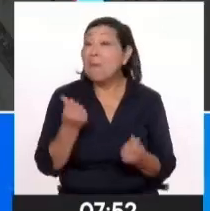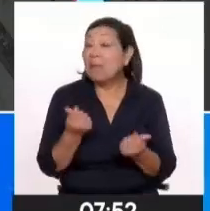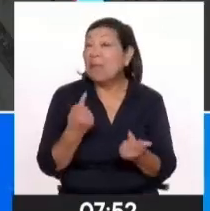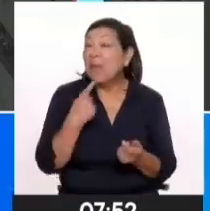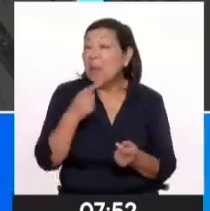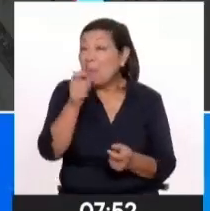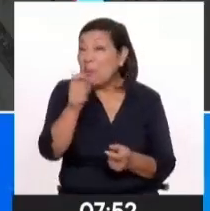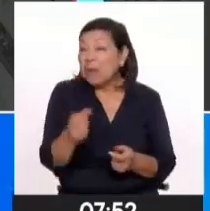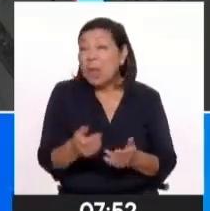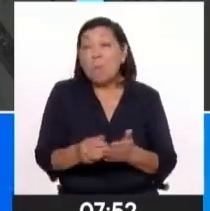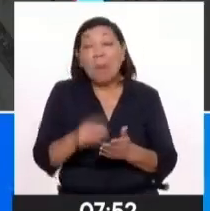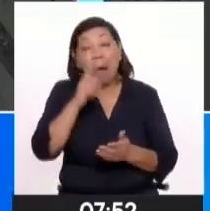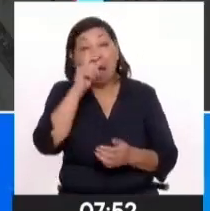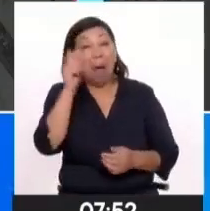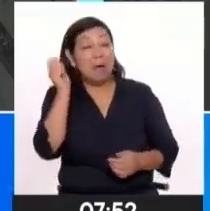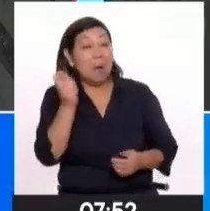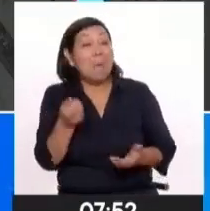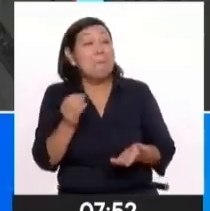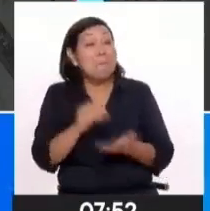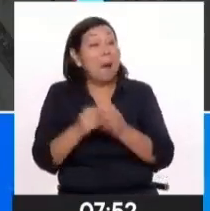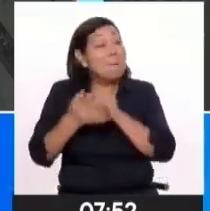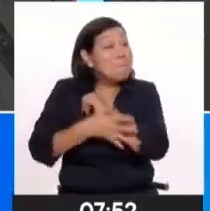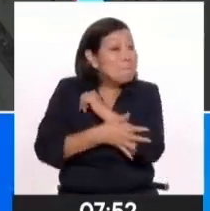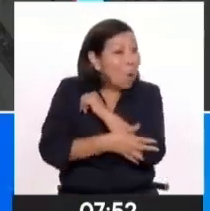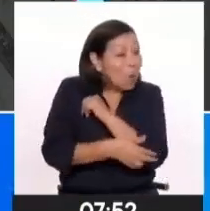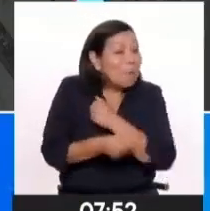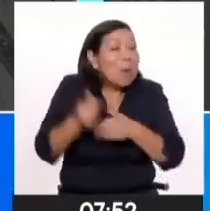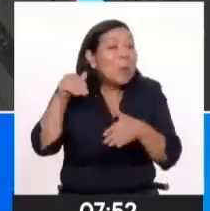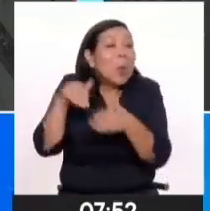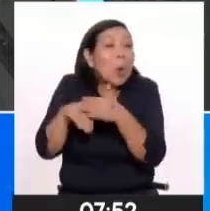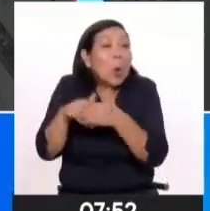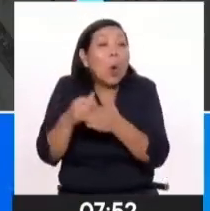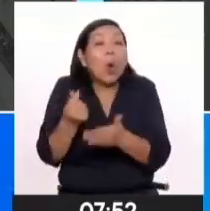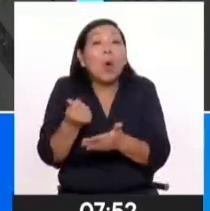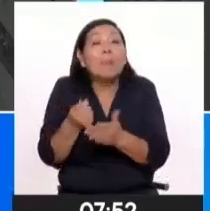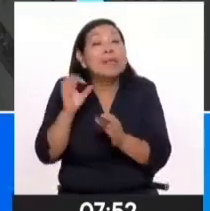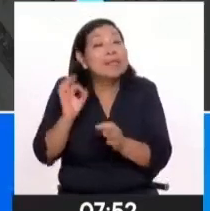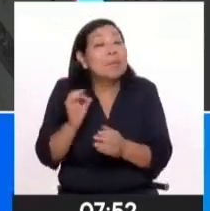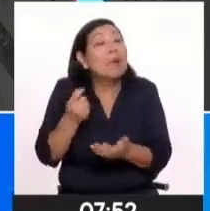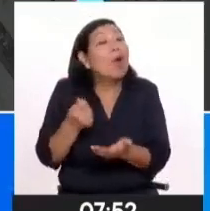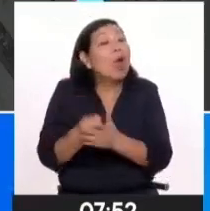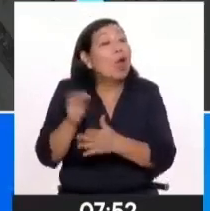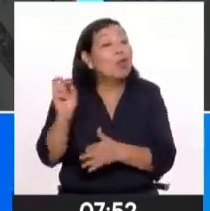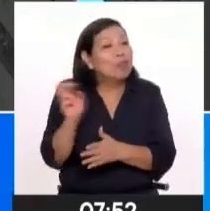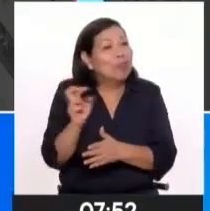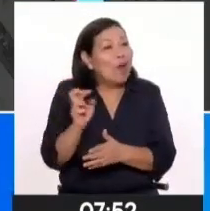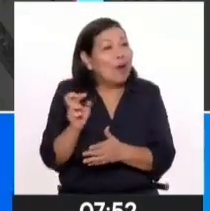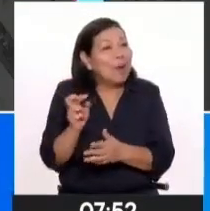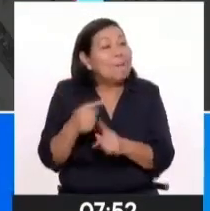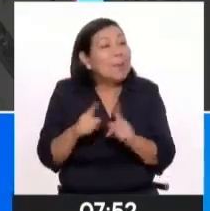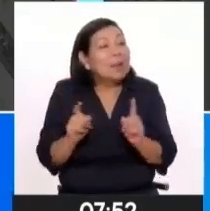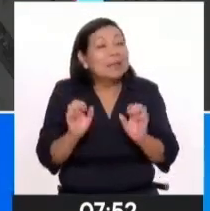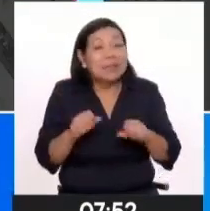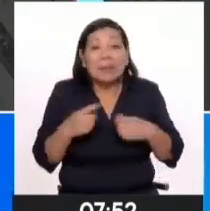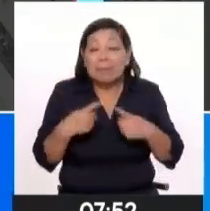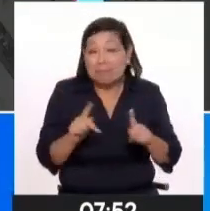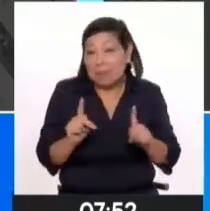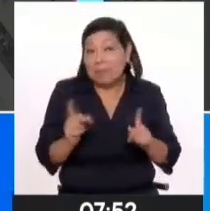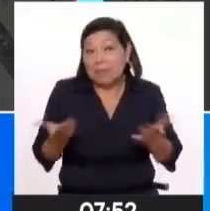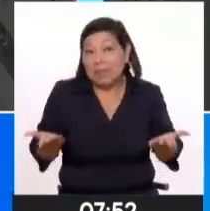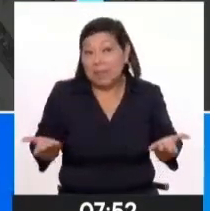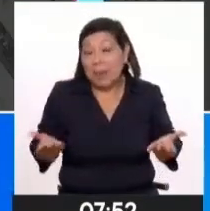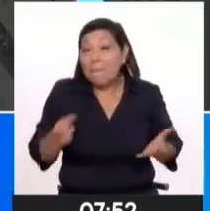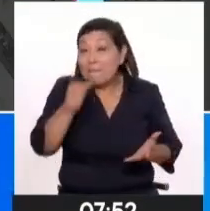depreciaron más del 50%. Tras la apreciación del sol frente al dólar, el presidente del Banco Central de Reserva,